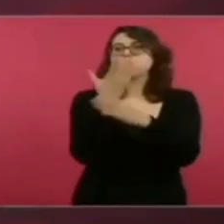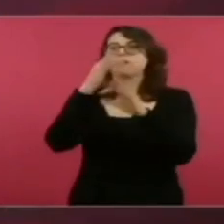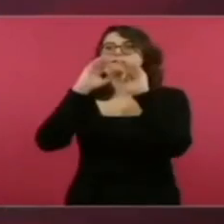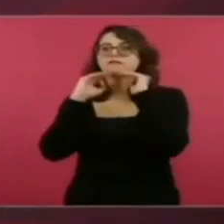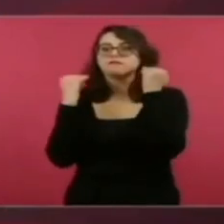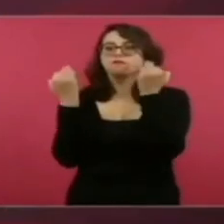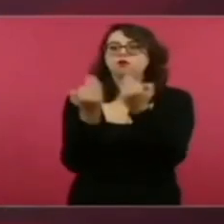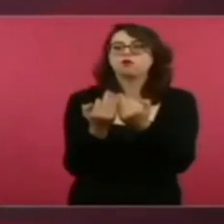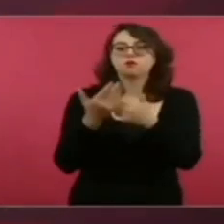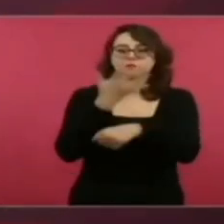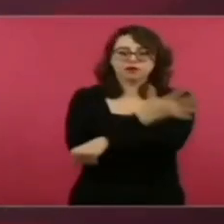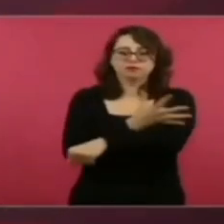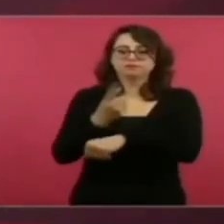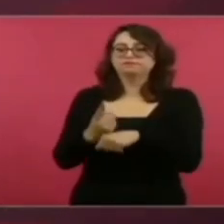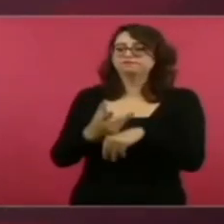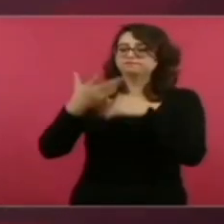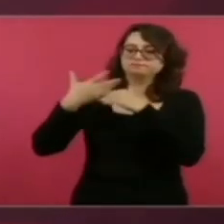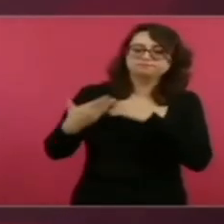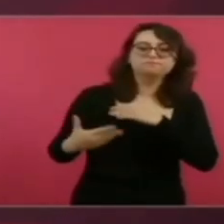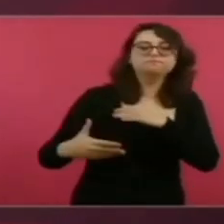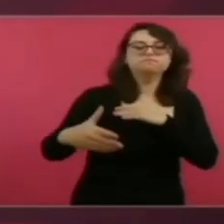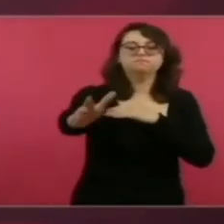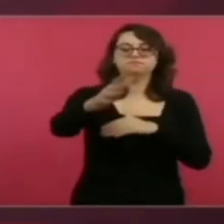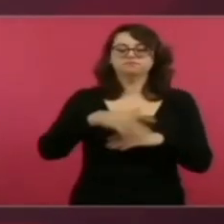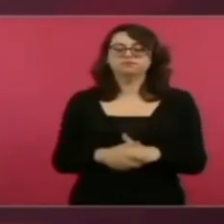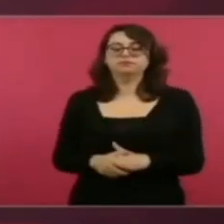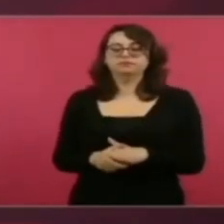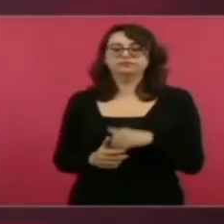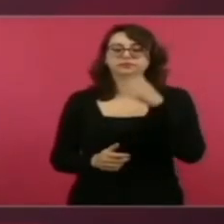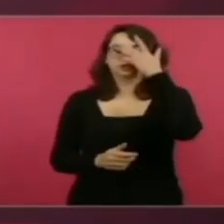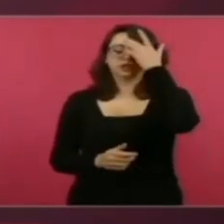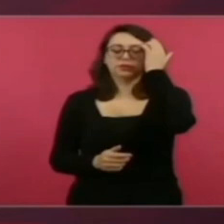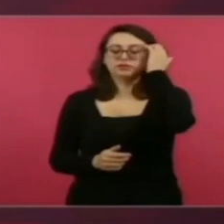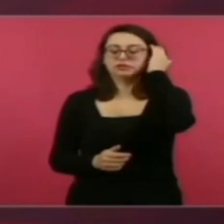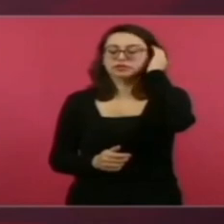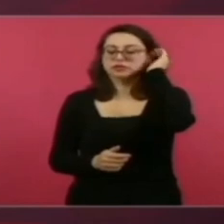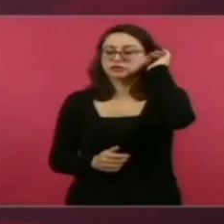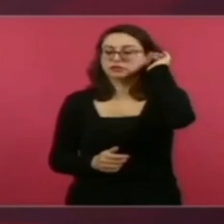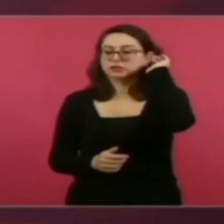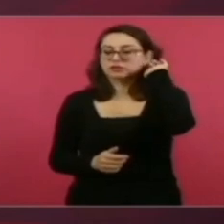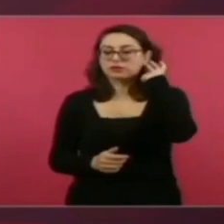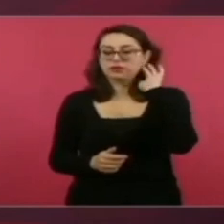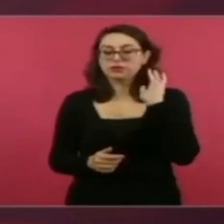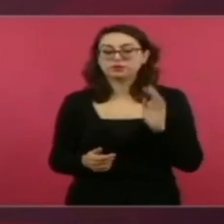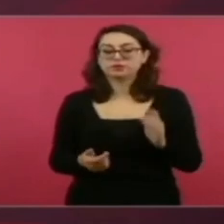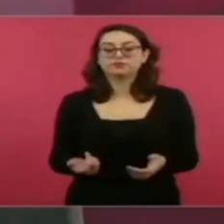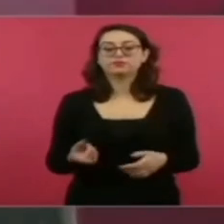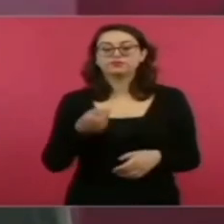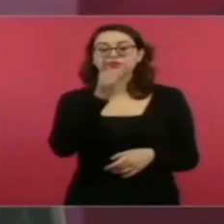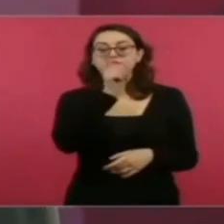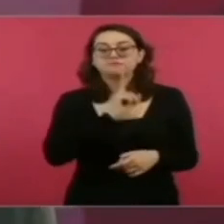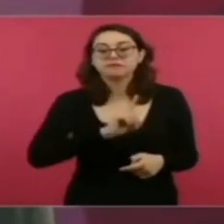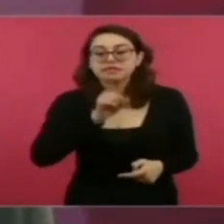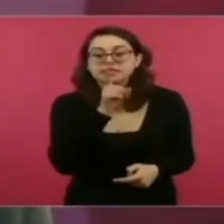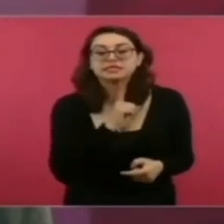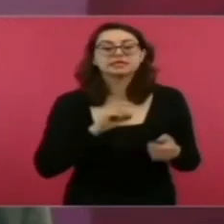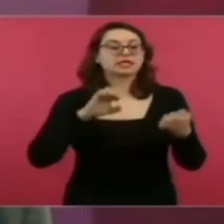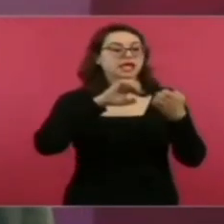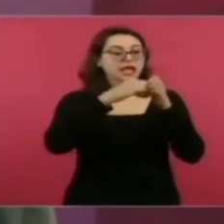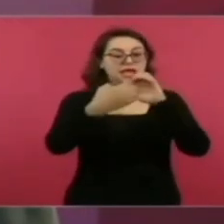Haciendo a un lado la simulación, el engaño, la mentira,